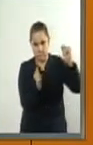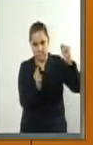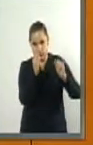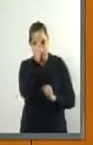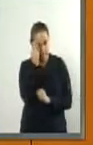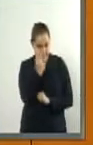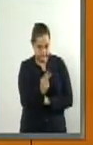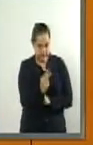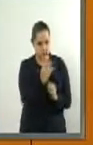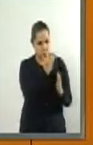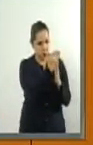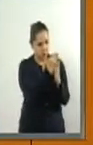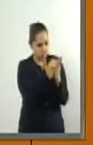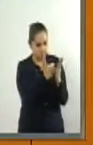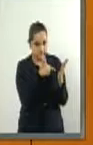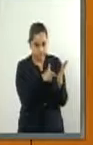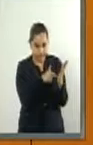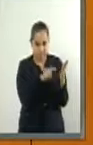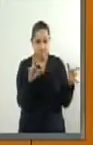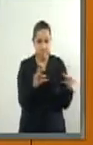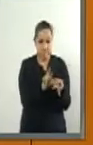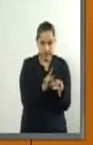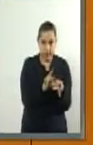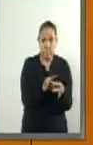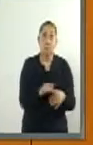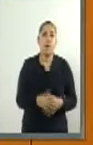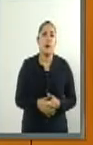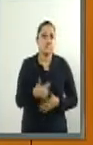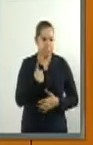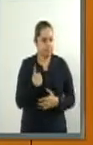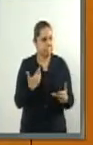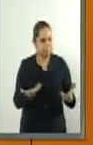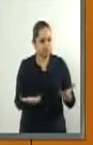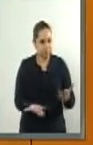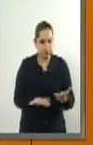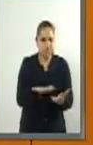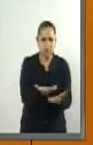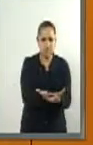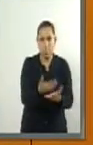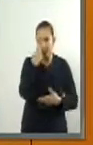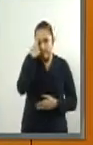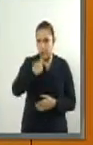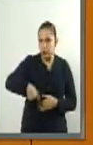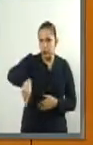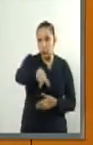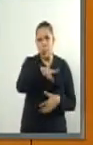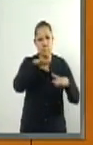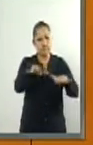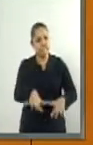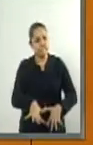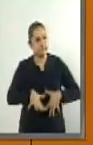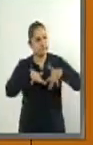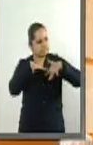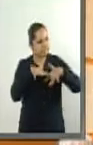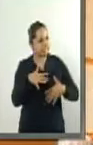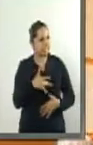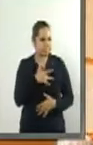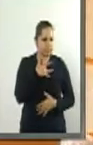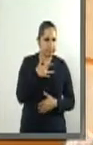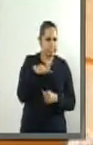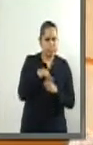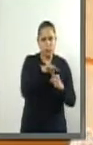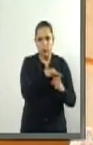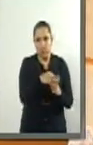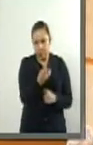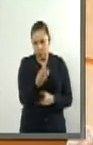unidos mexicanos me permito someter a la consideración de esta soberanía a mi